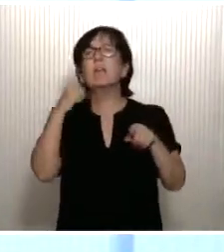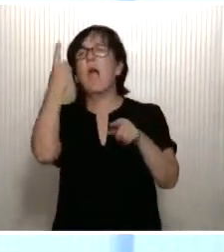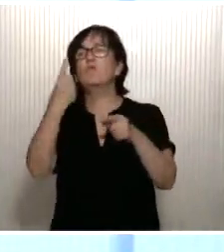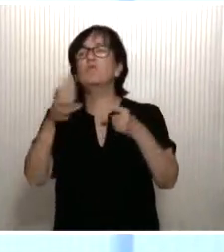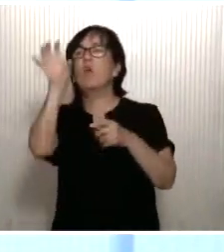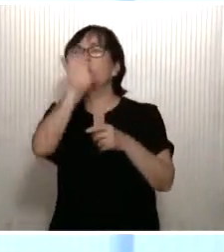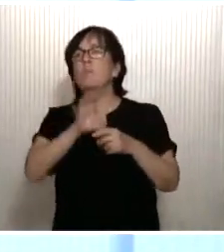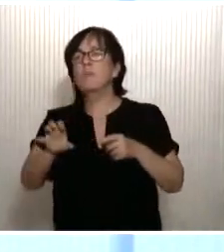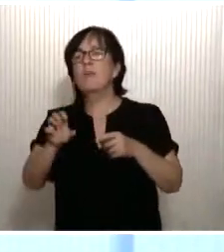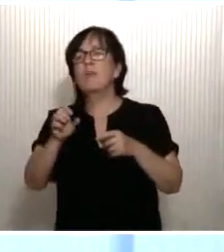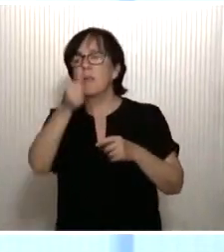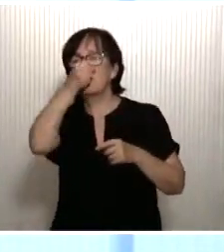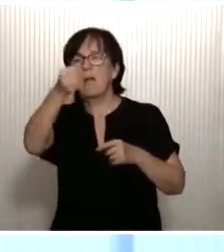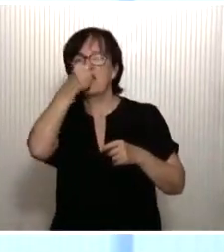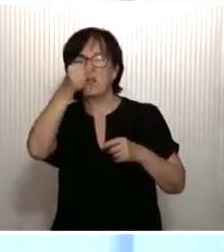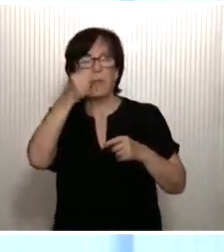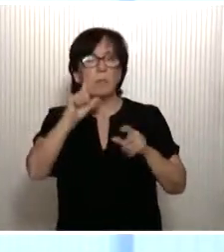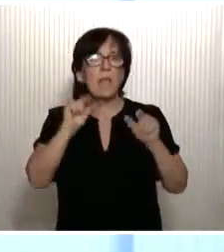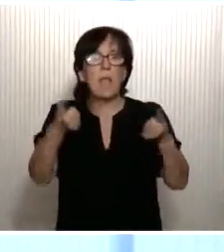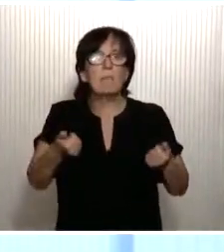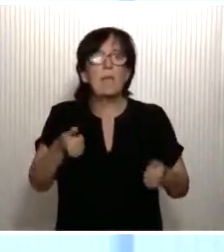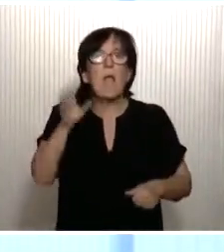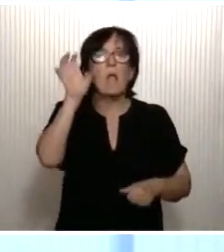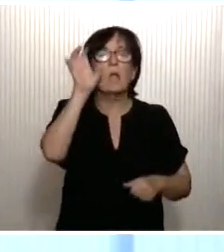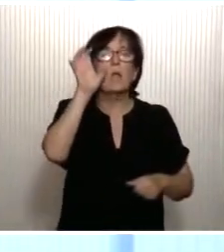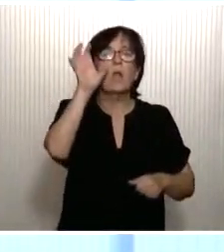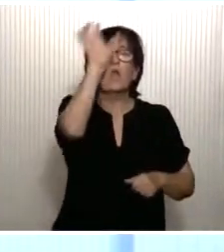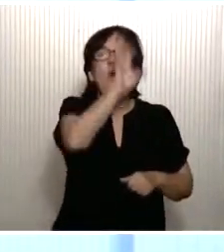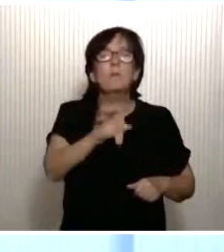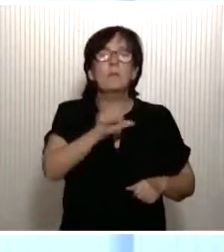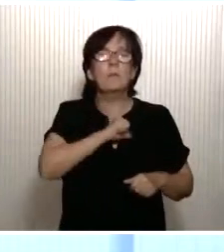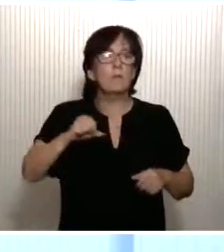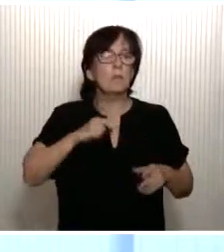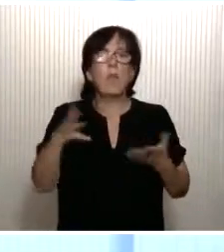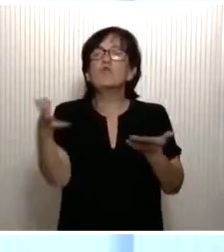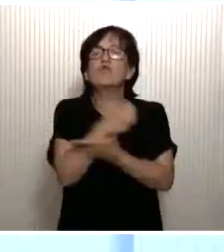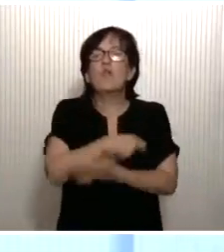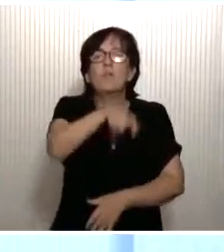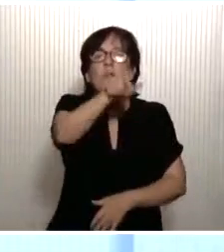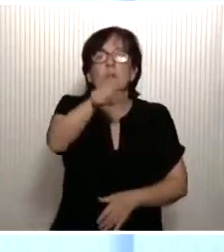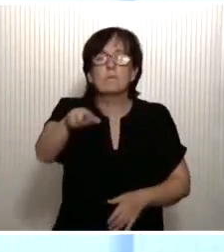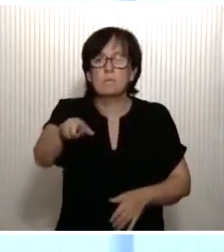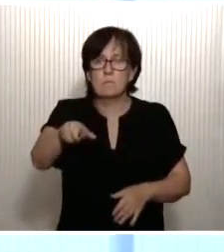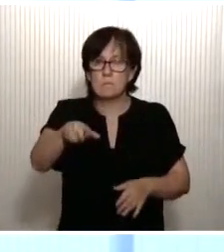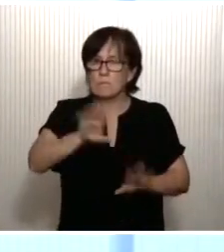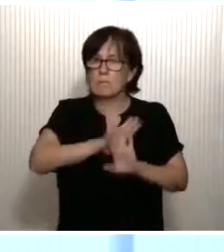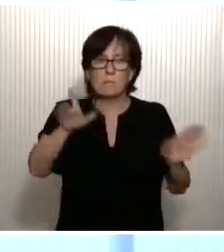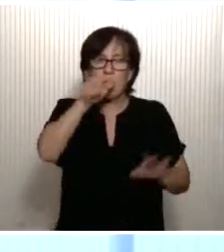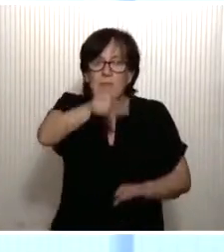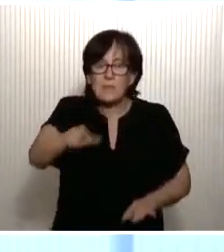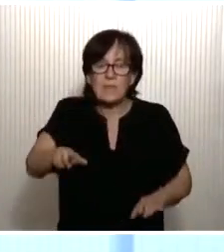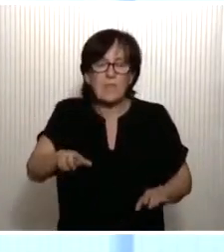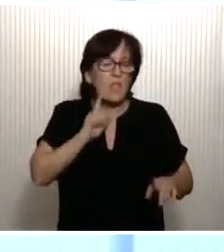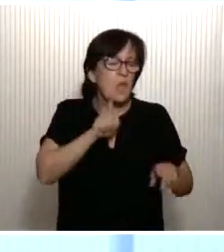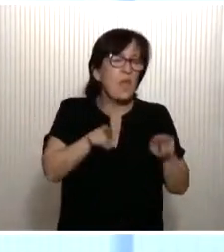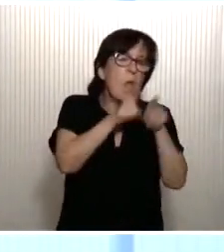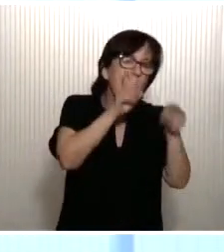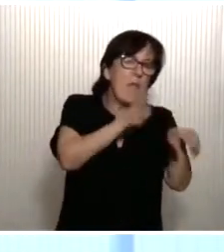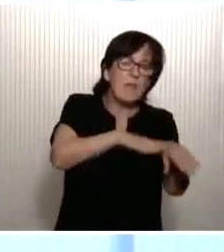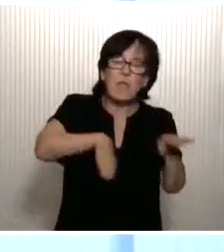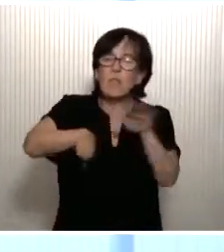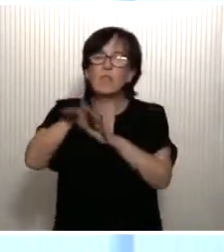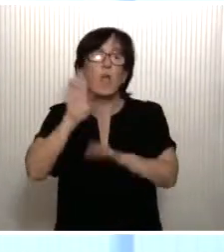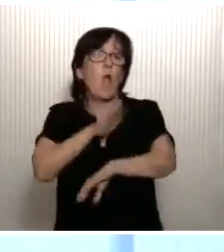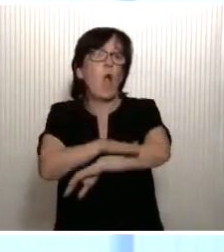Socialista. Para empezar, las comunidades autónomas son de los ciudadanos, de todos los ciudadanos, no del partido que las gobierna